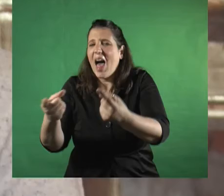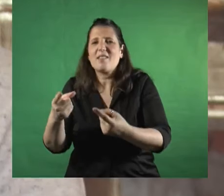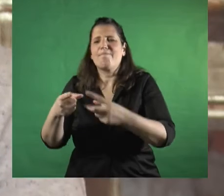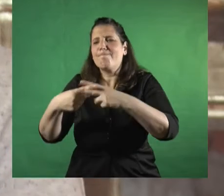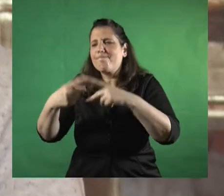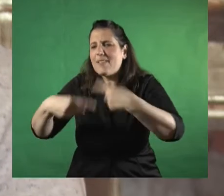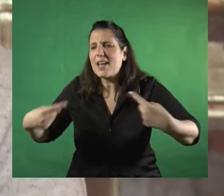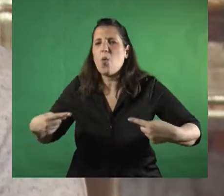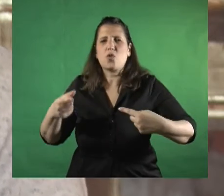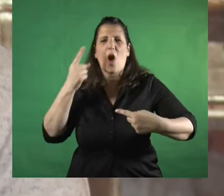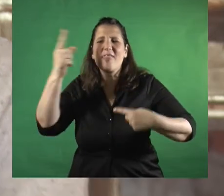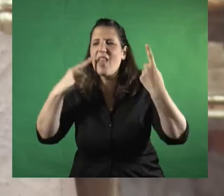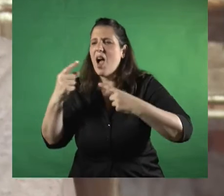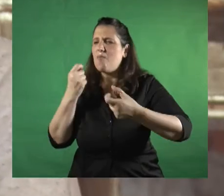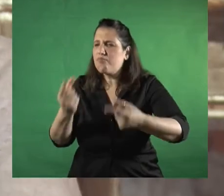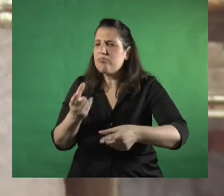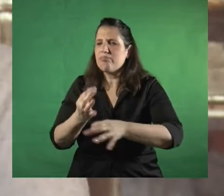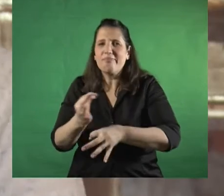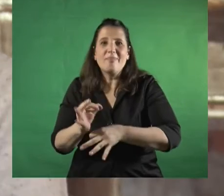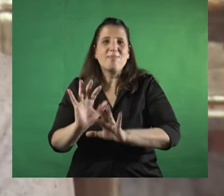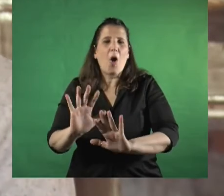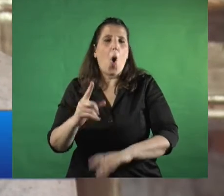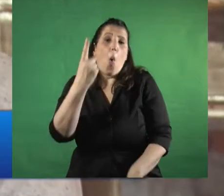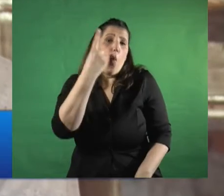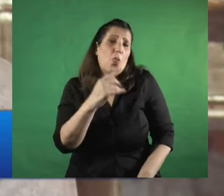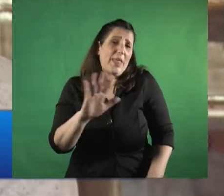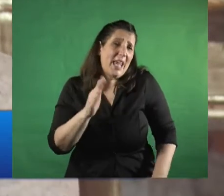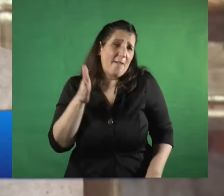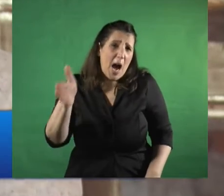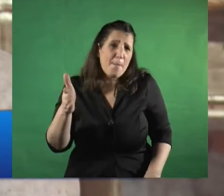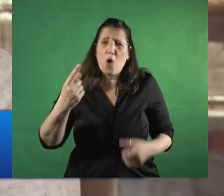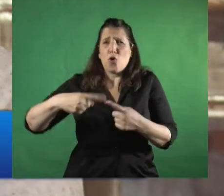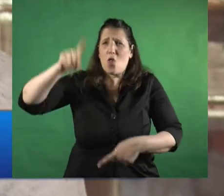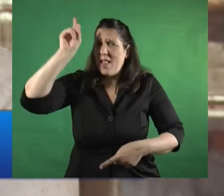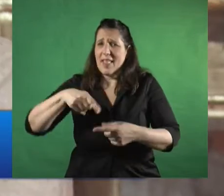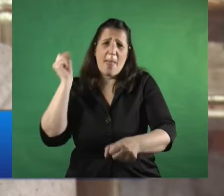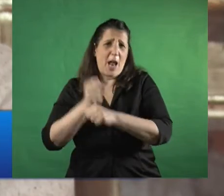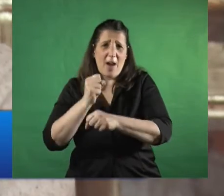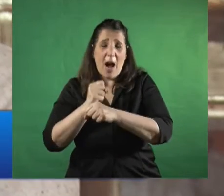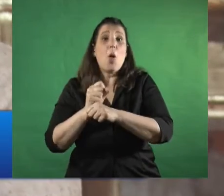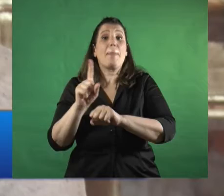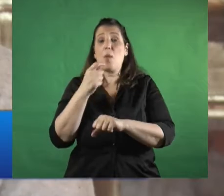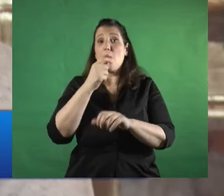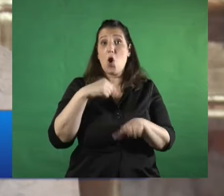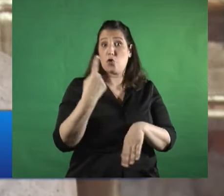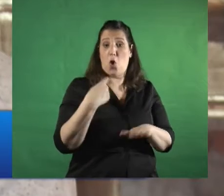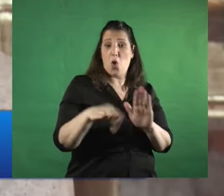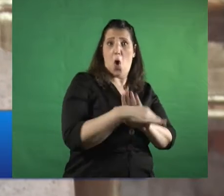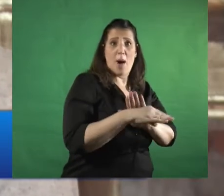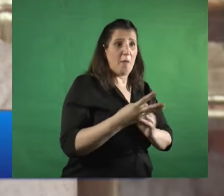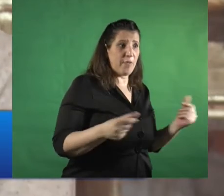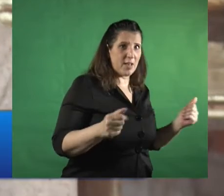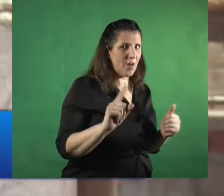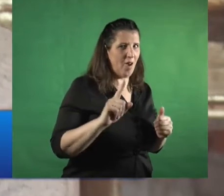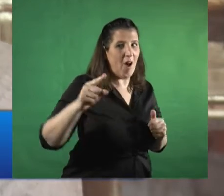debate nosotros vamos un día y tenemos toda una jornada de trabajo pero después por supuesto el trabajo continúa al interior del club y